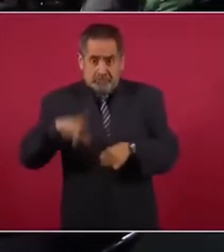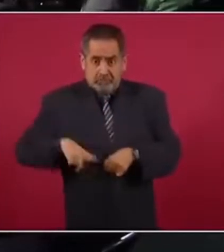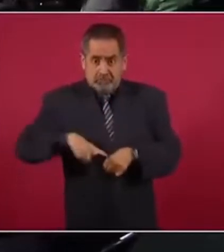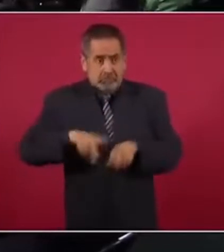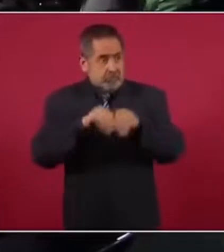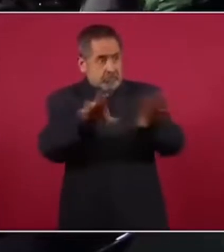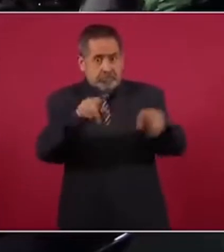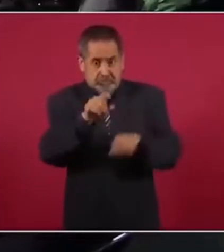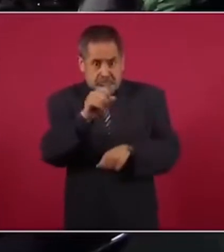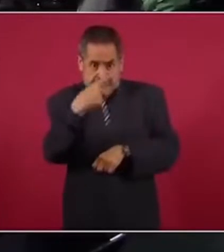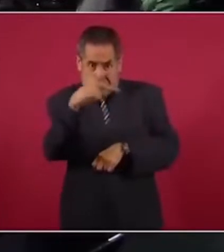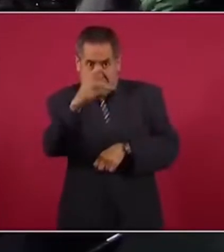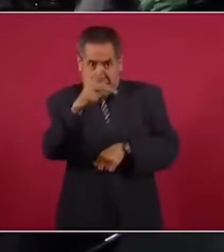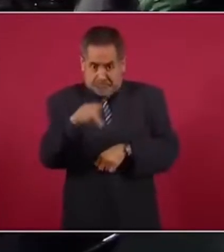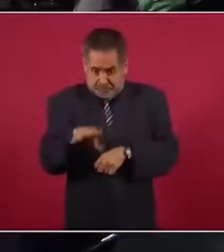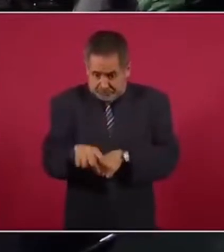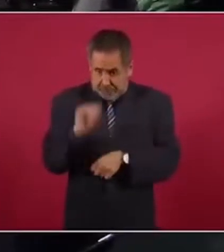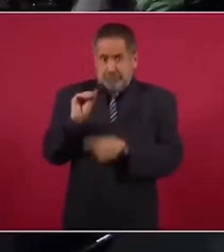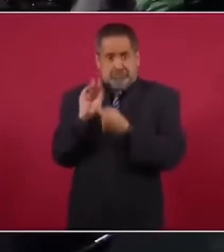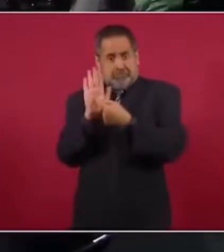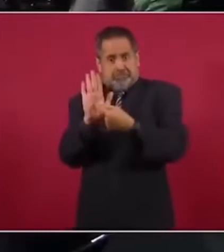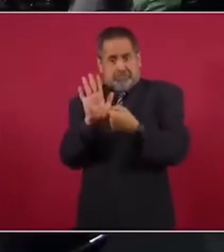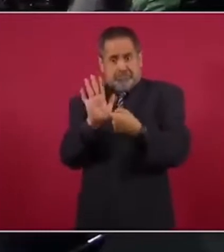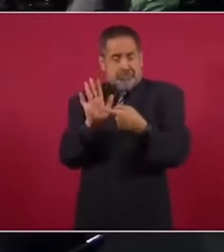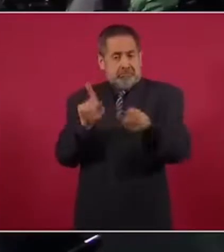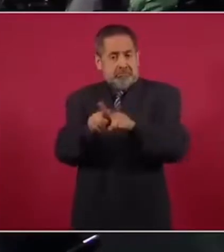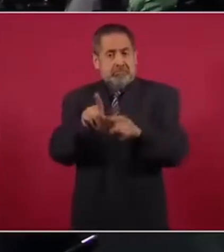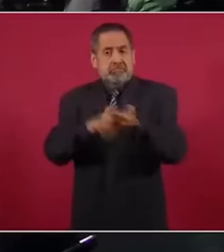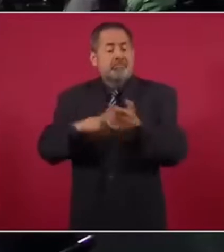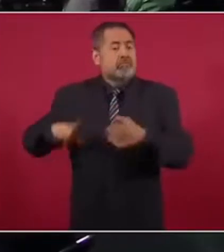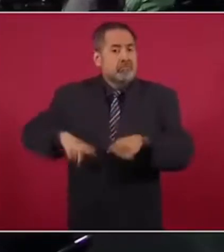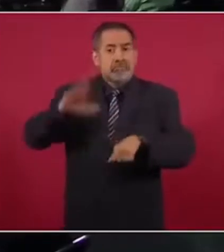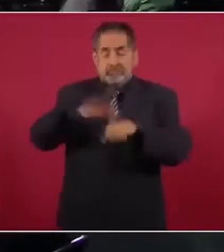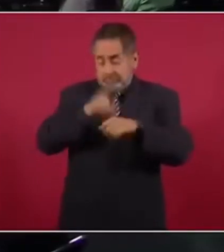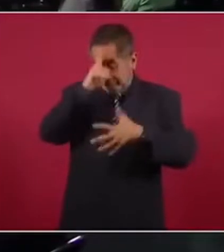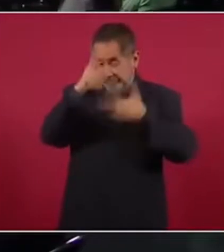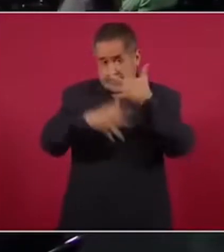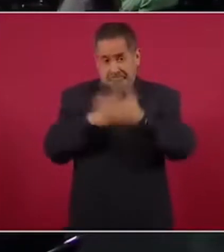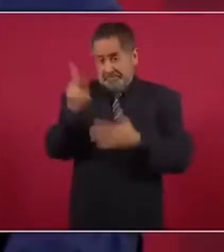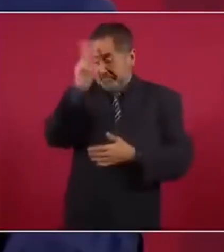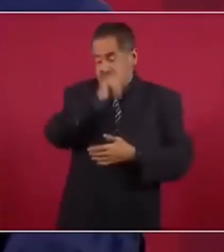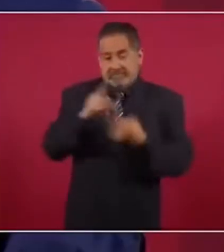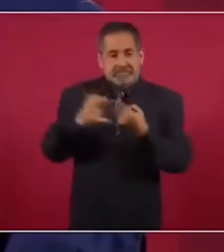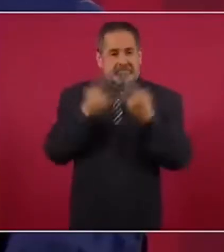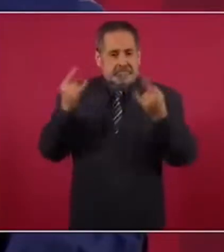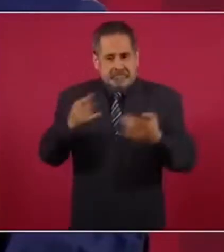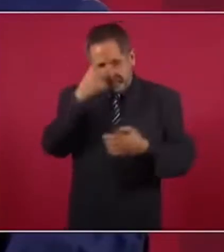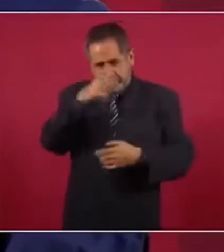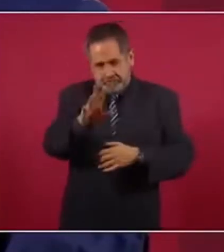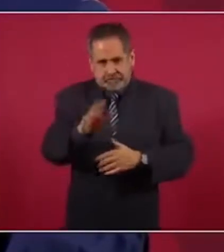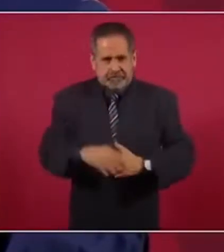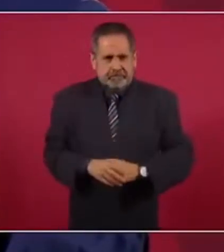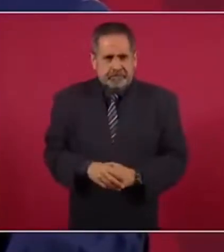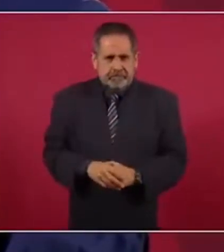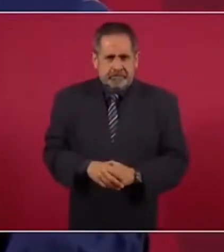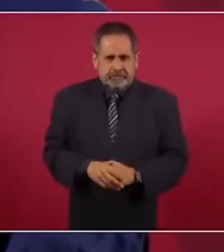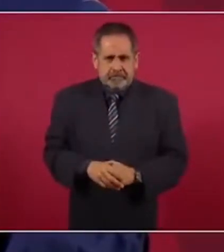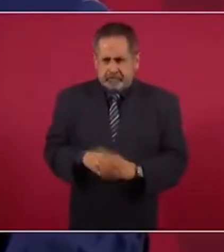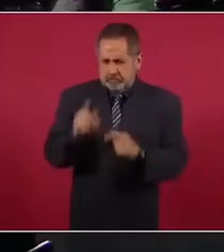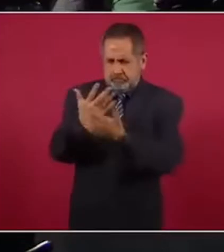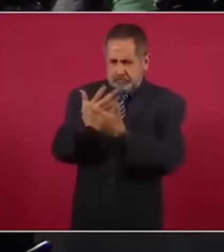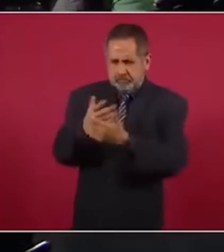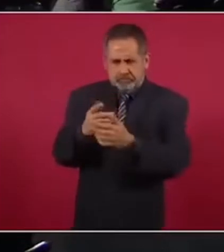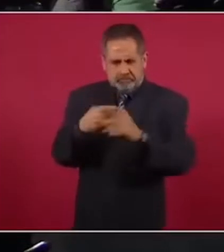publicaron el martes pasado. Sí. O sea, que ya es el gobierno más violento en la historia moderna de México. Sí, pero déjame que yo te